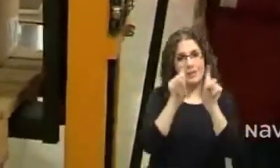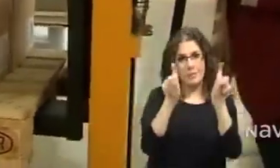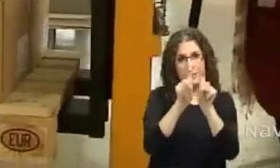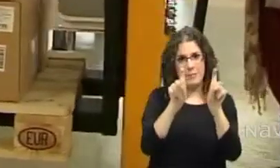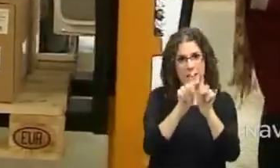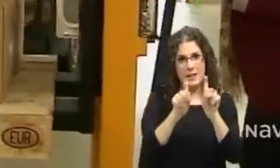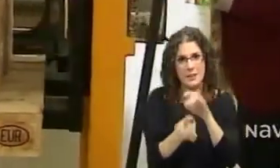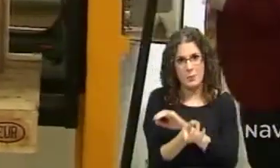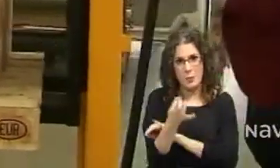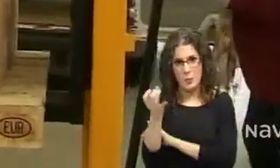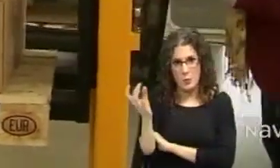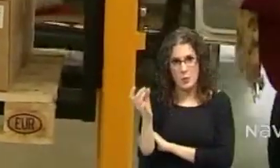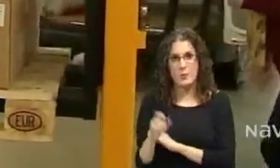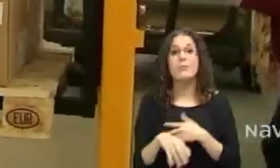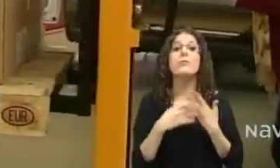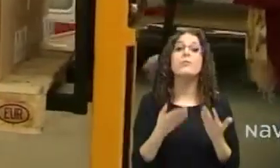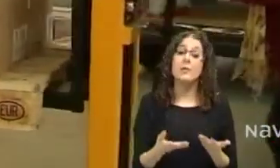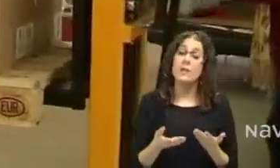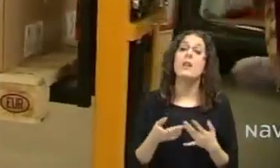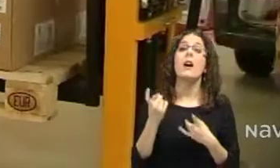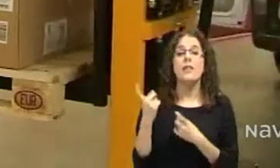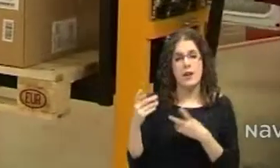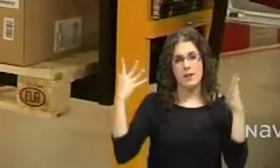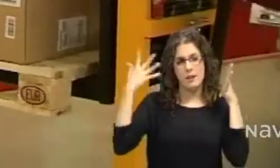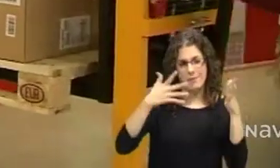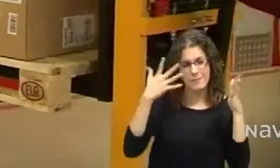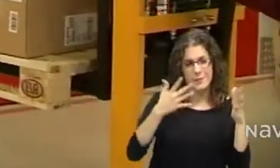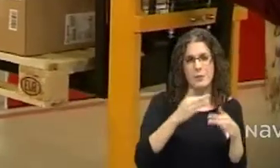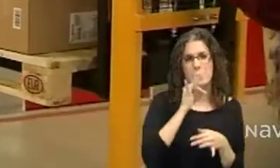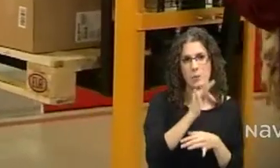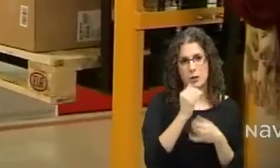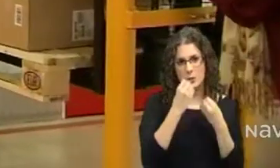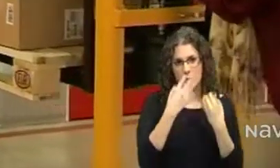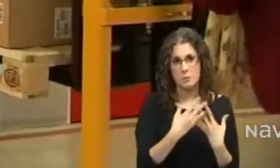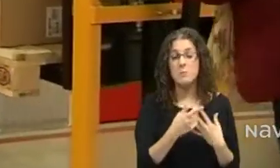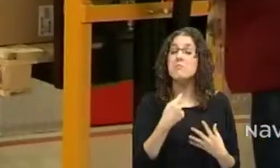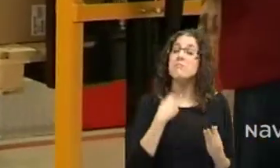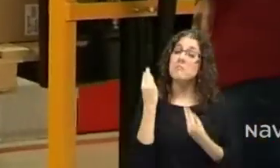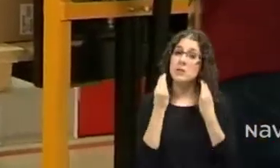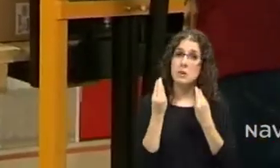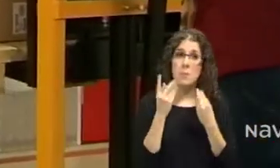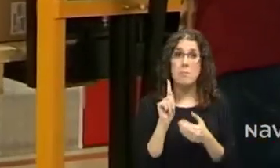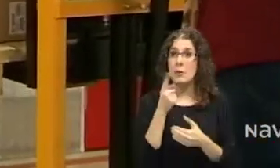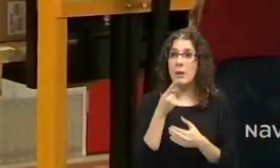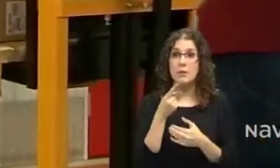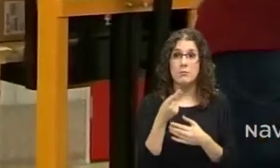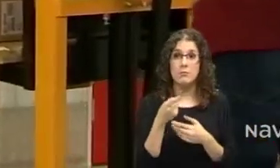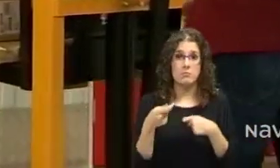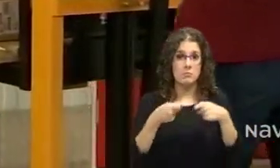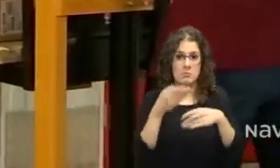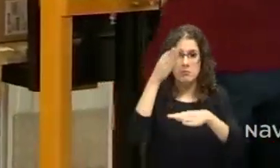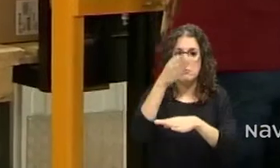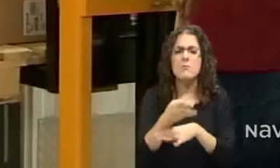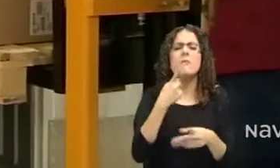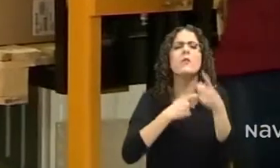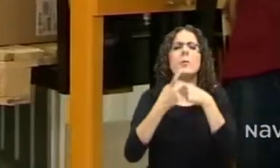siempre ha influido en cuanto al asesoramiento y a participar. Yo diría que el primer paso es acercarse a la notaría a pedir información, a través de